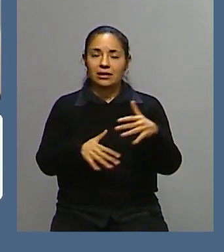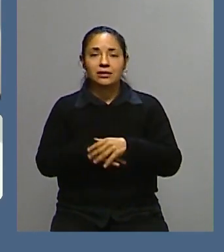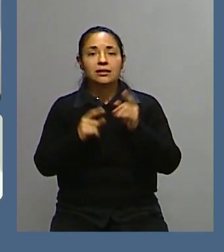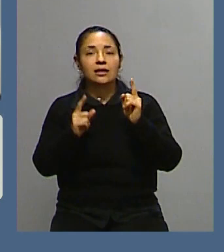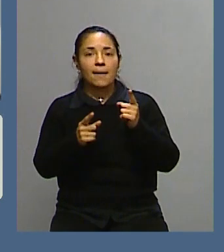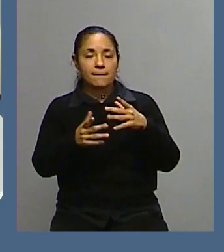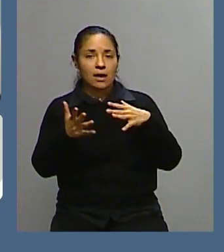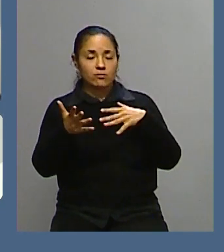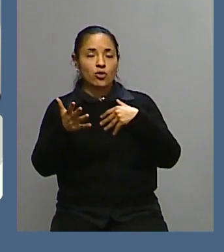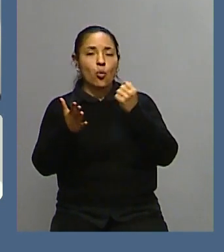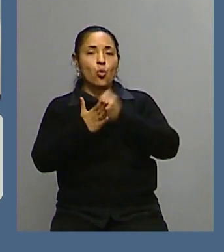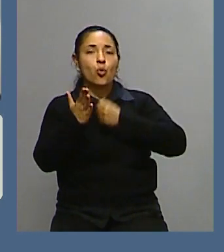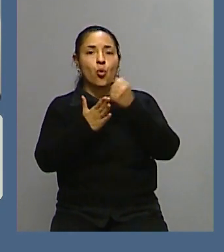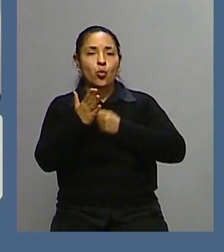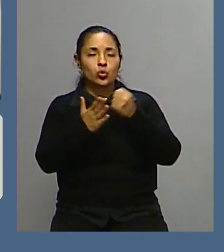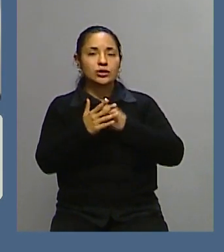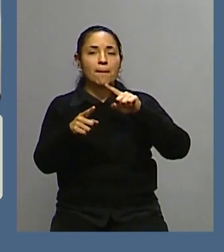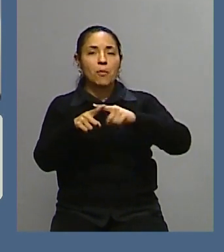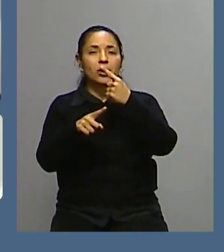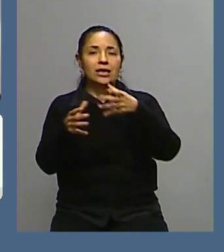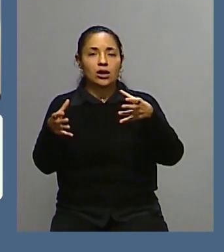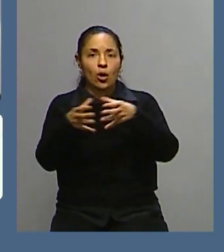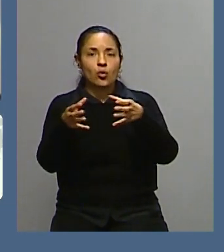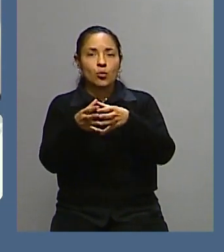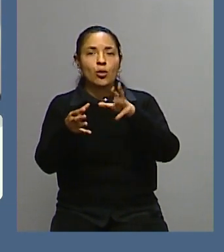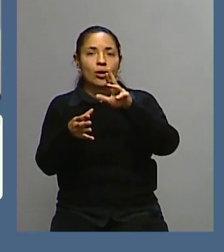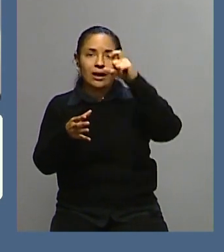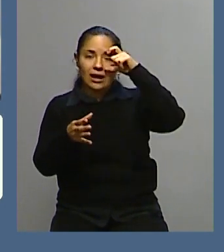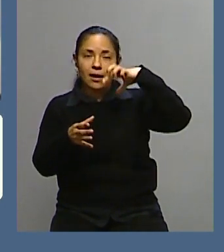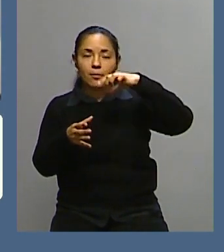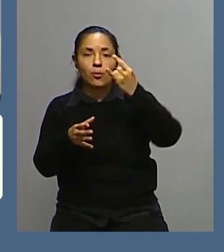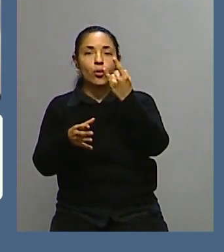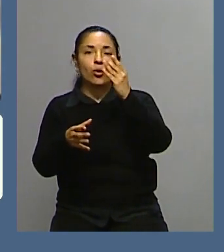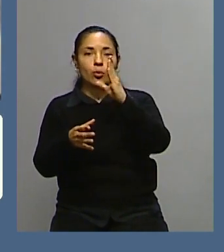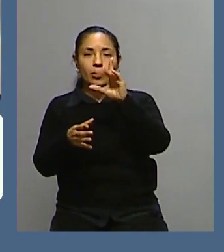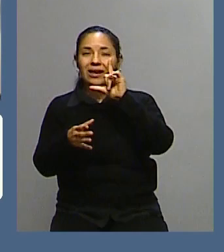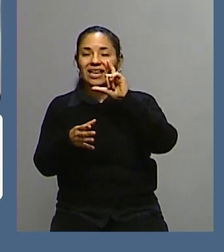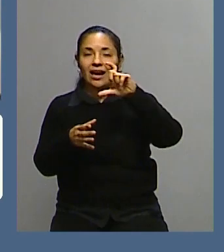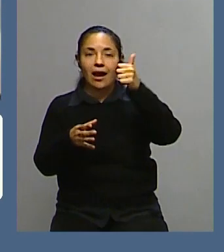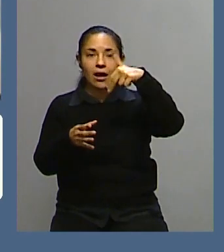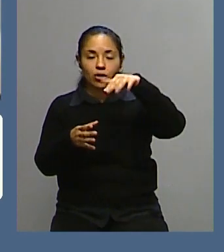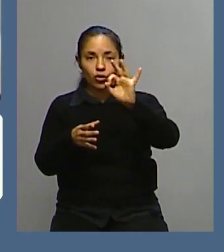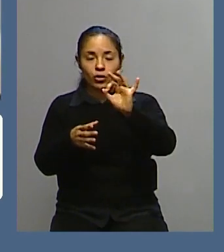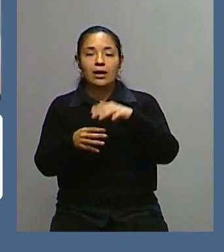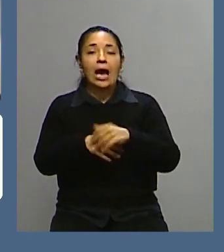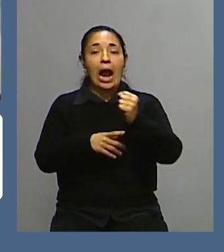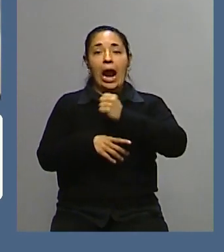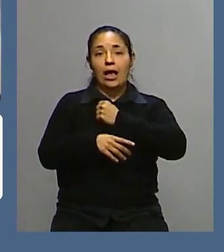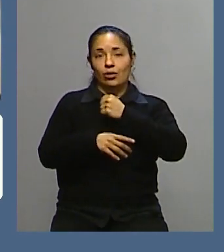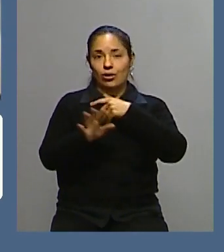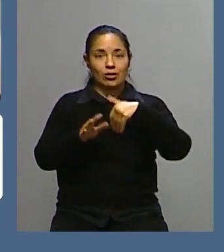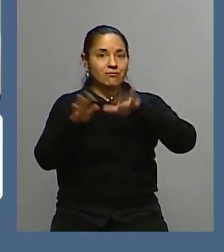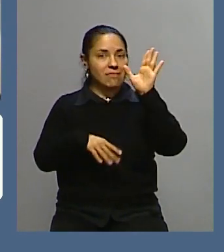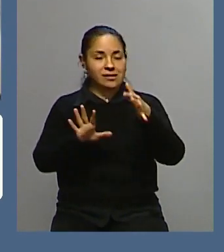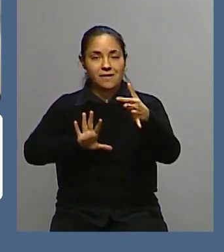muy importante. Los católicos, que están mucho más identificados con la República de Irlanda, que está al sur